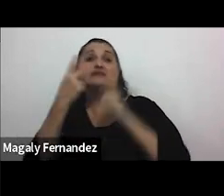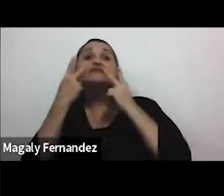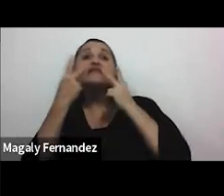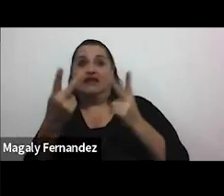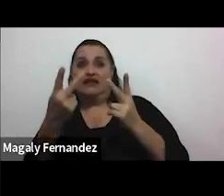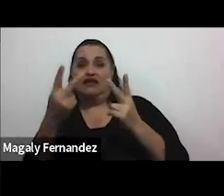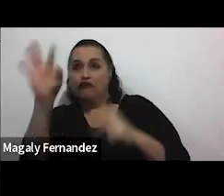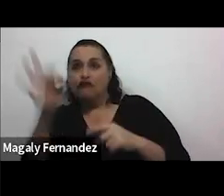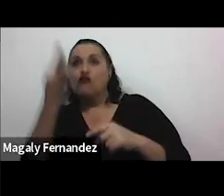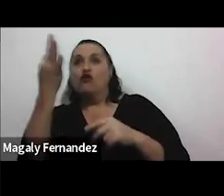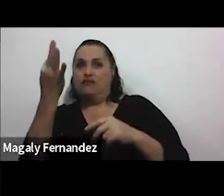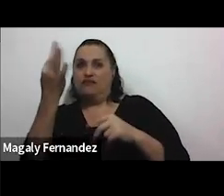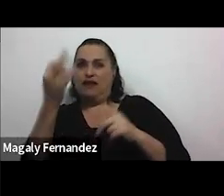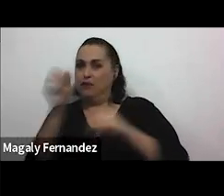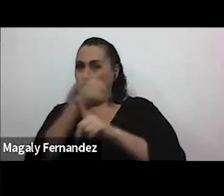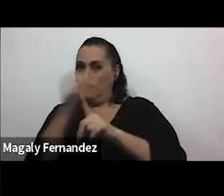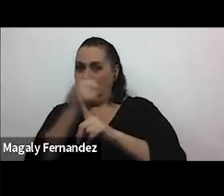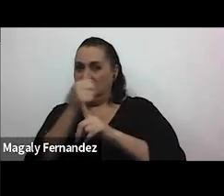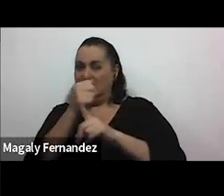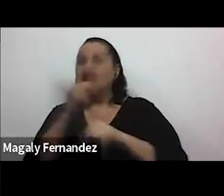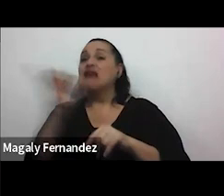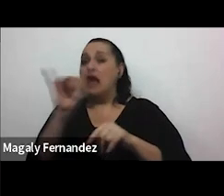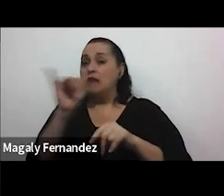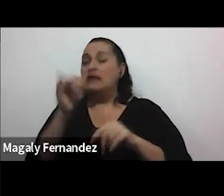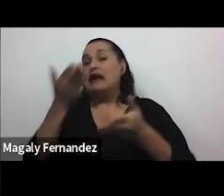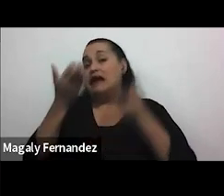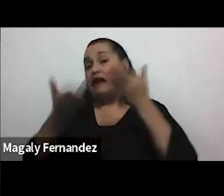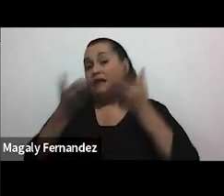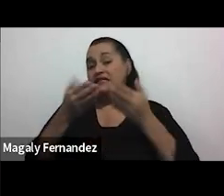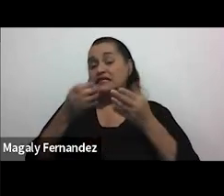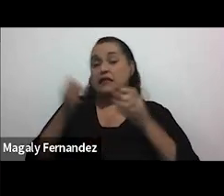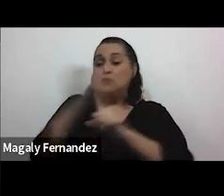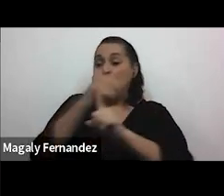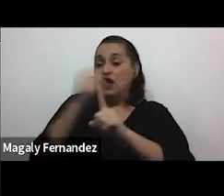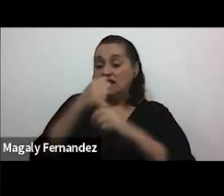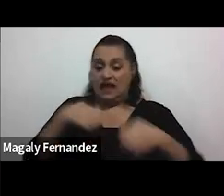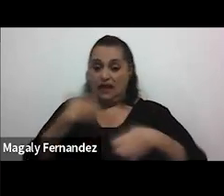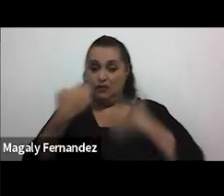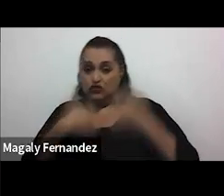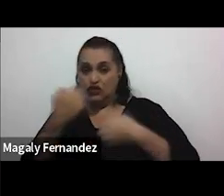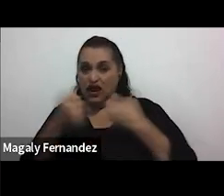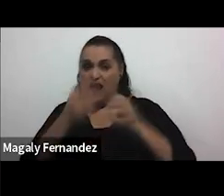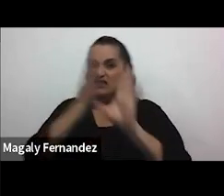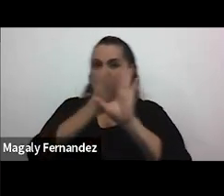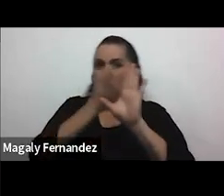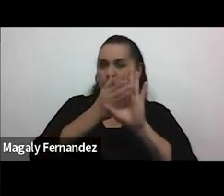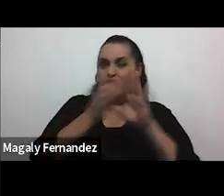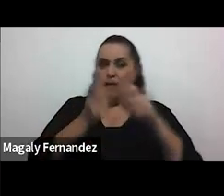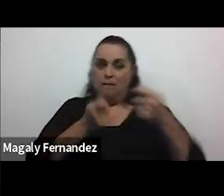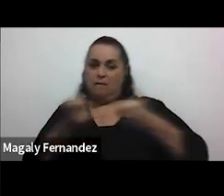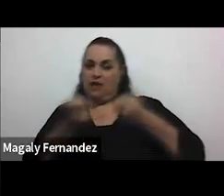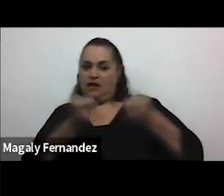estas formas de violencias sino que hay a veces violencia emocional violencia psicológica hay manipulación hay